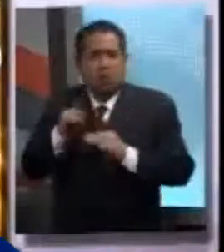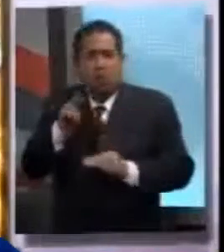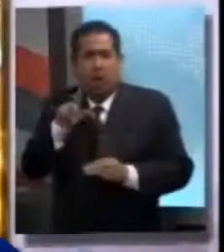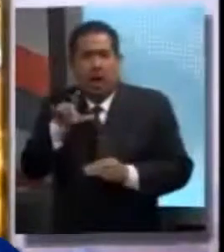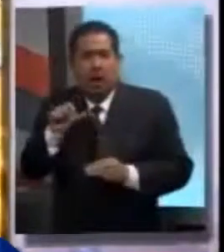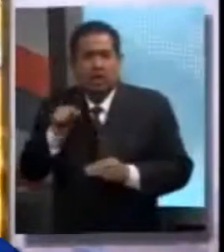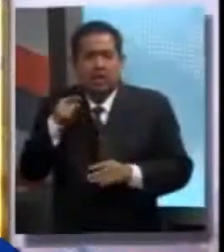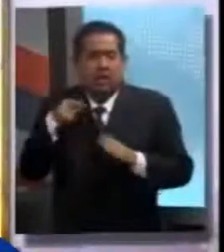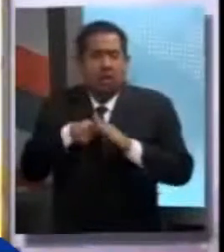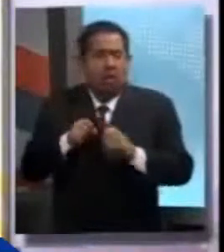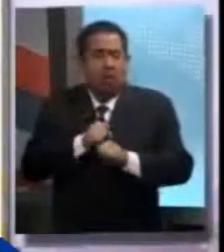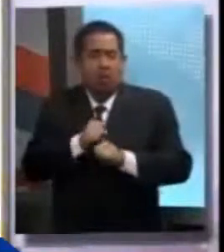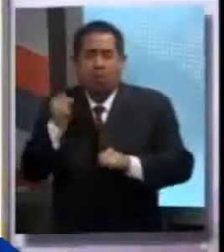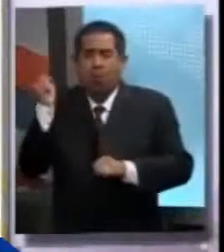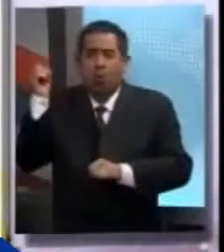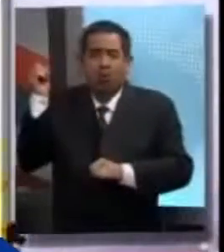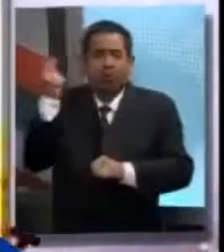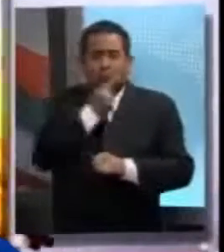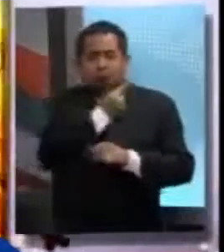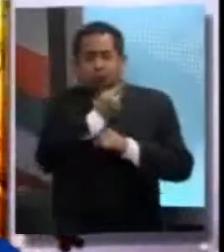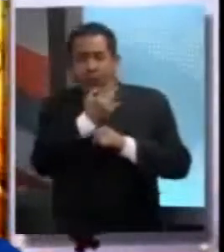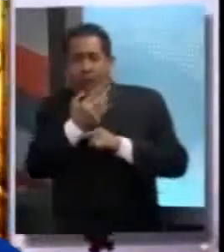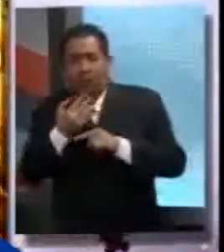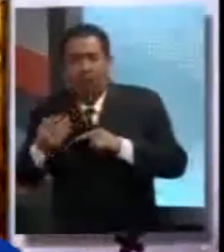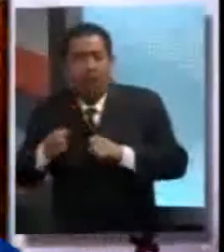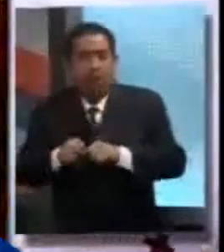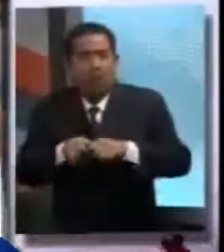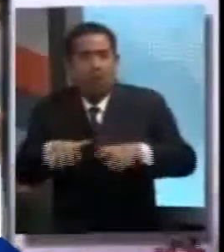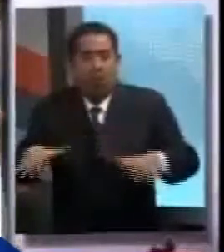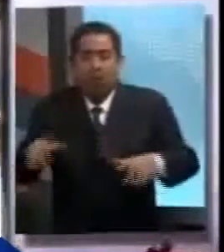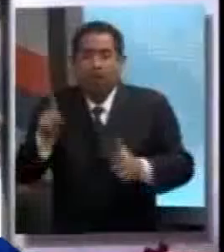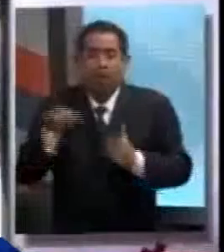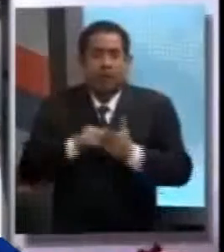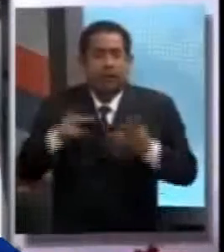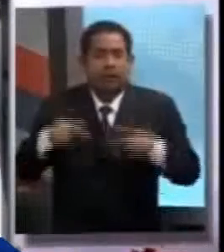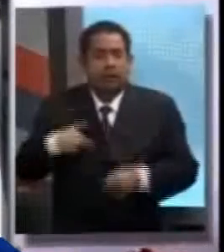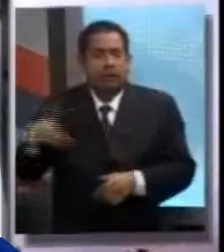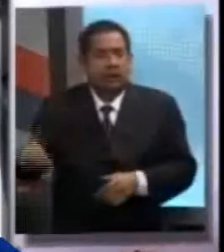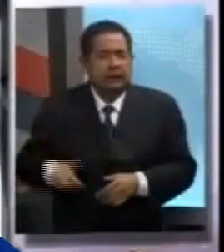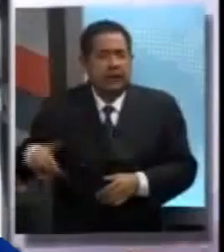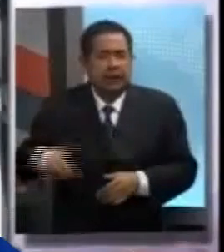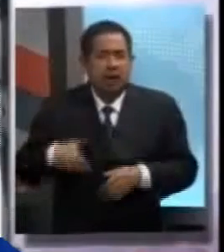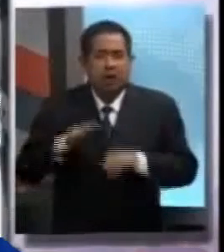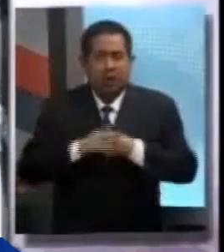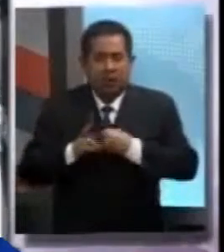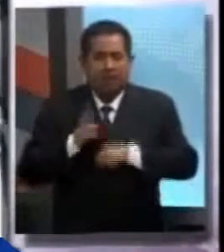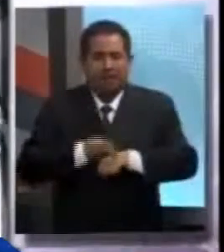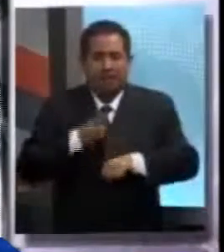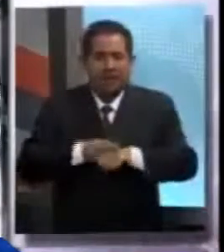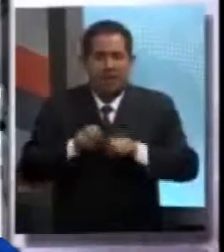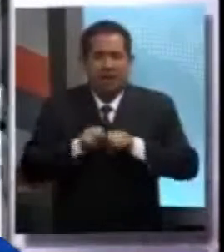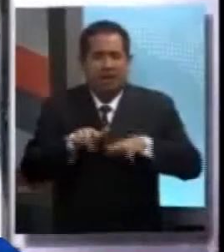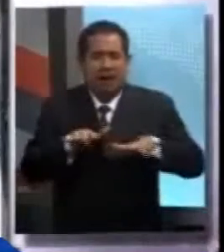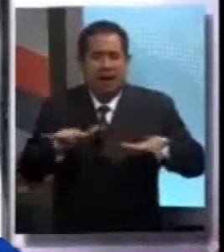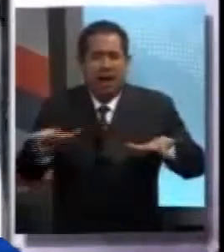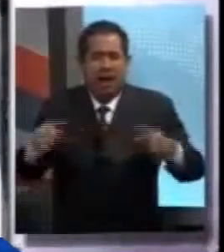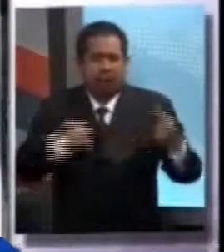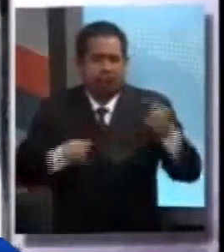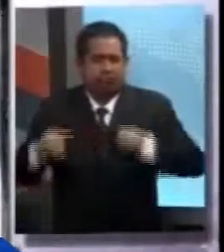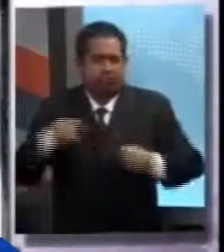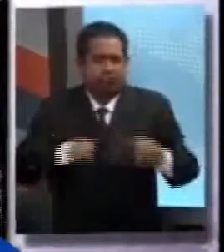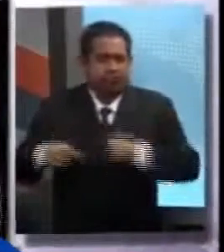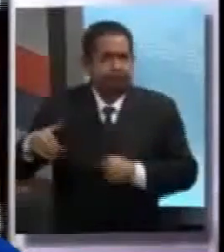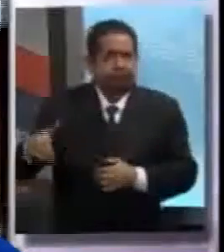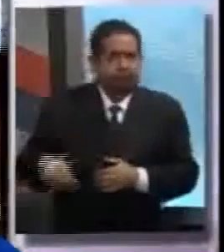la explosión de un meteorito dejó más de mil personas heridas por pedazos de vidrio disparados por el impacto. Además,